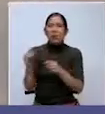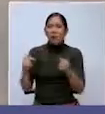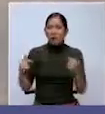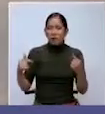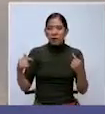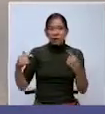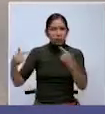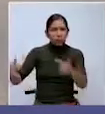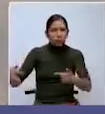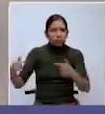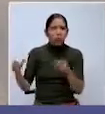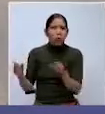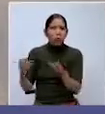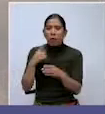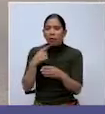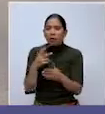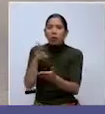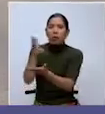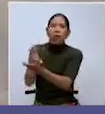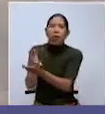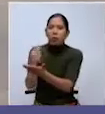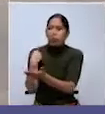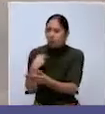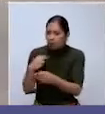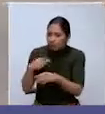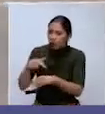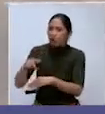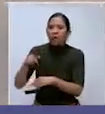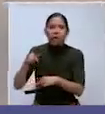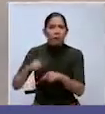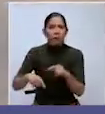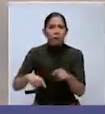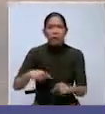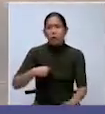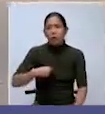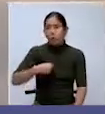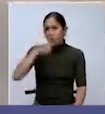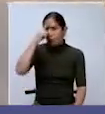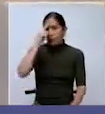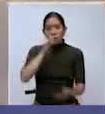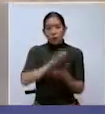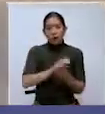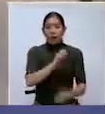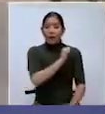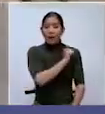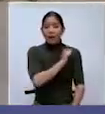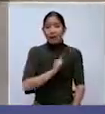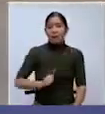avenida y uno quiere pasar y no dejan ni acera. Eso yo creo que el alcalde debería